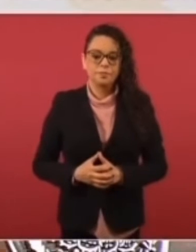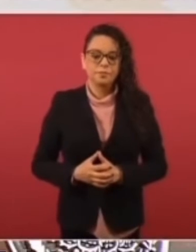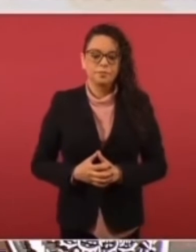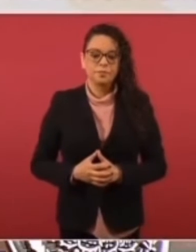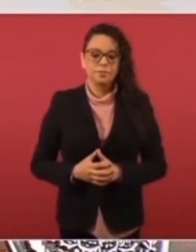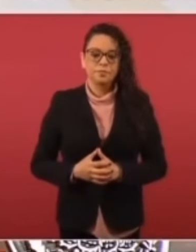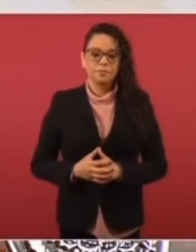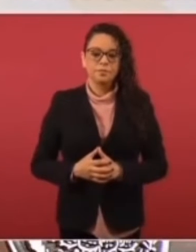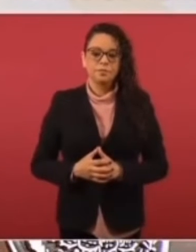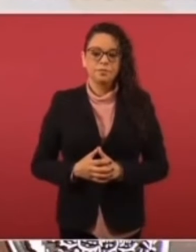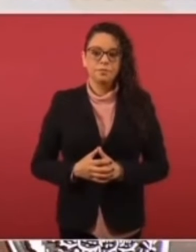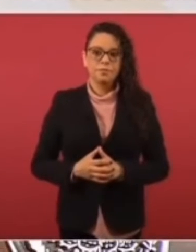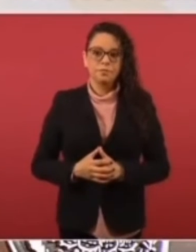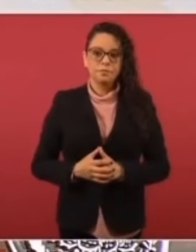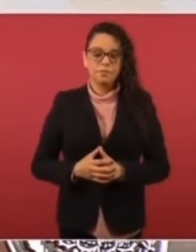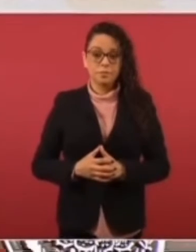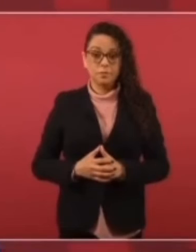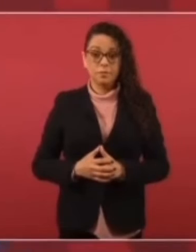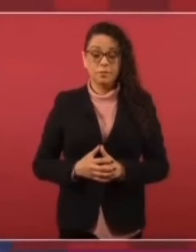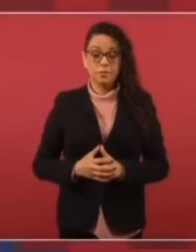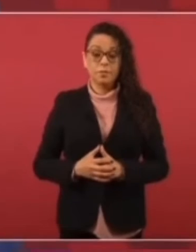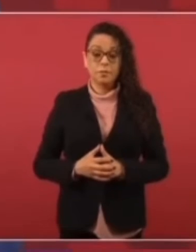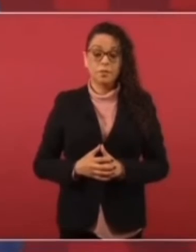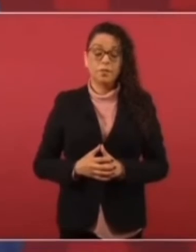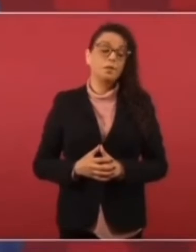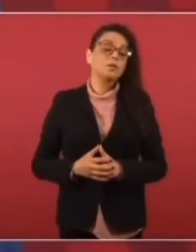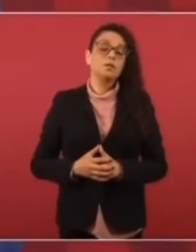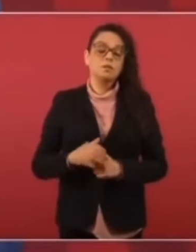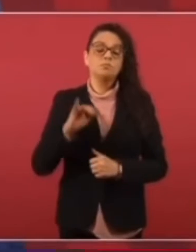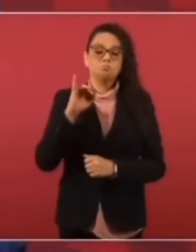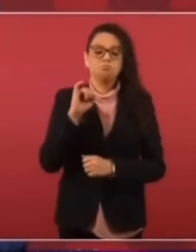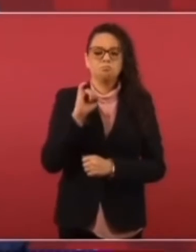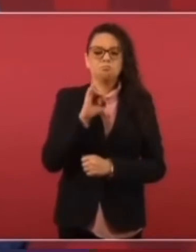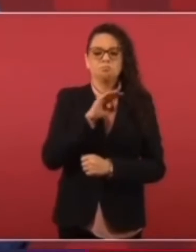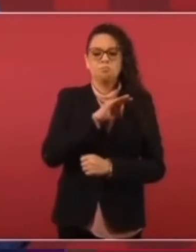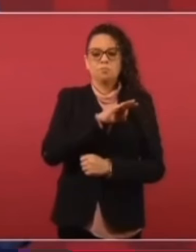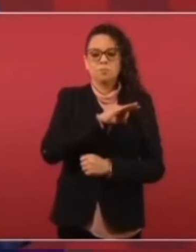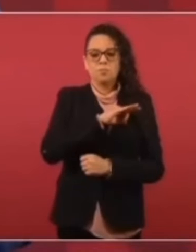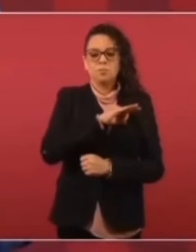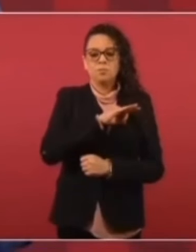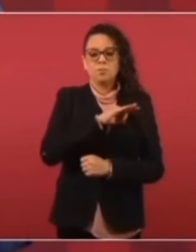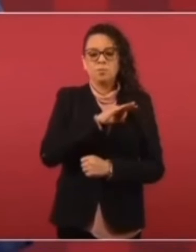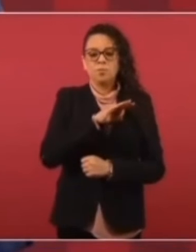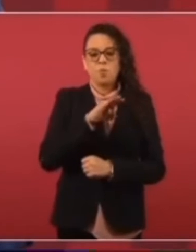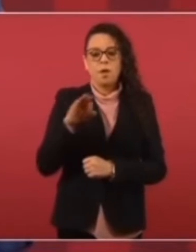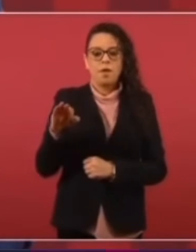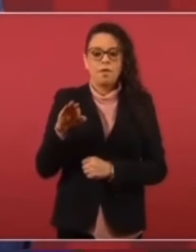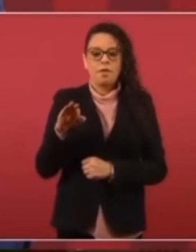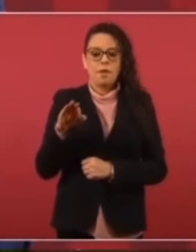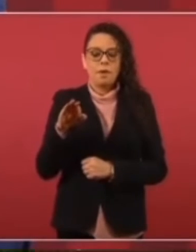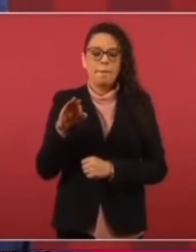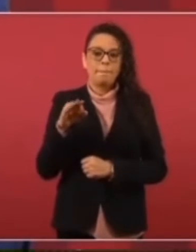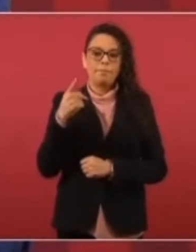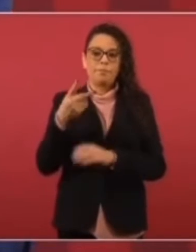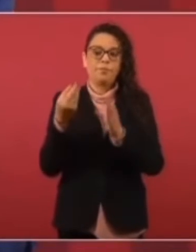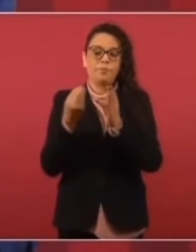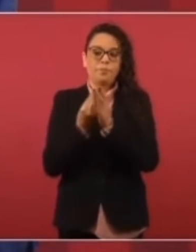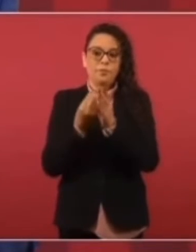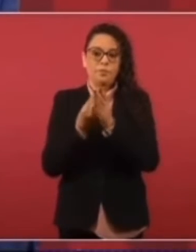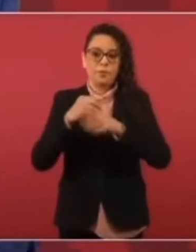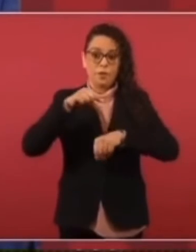se pueda considerar el sistema médico